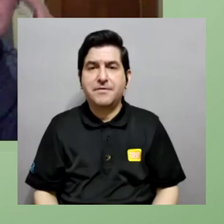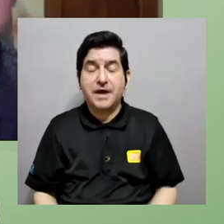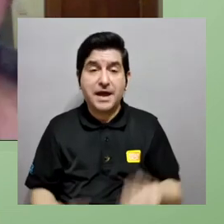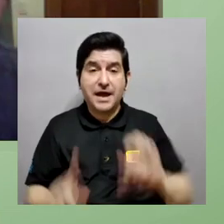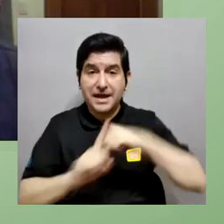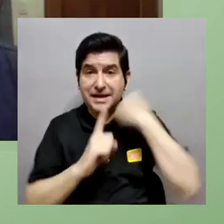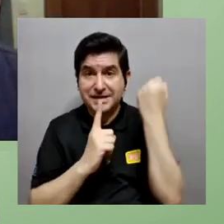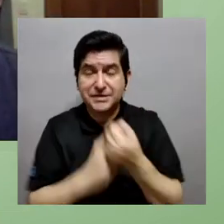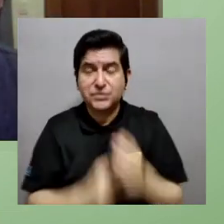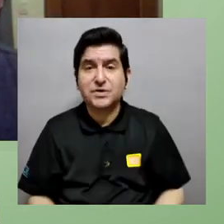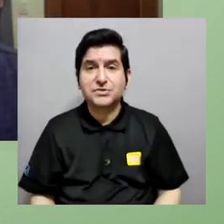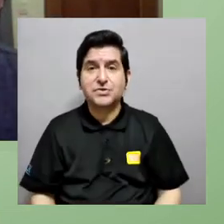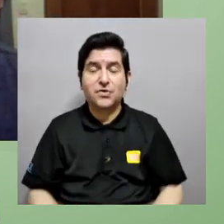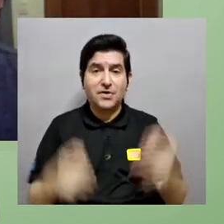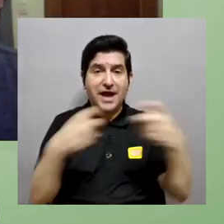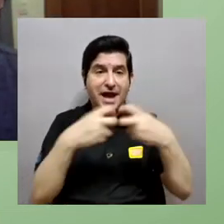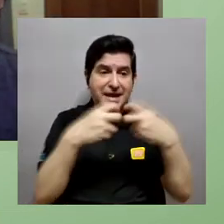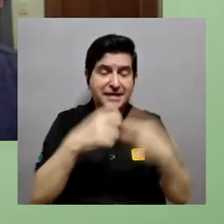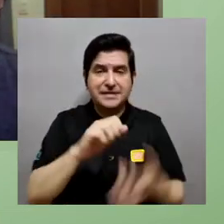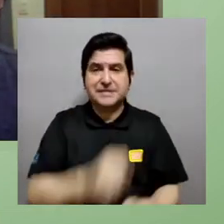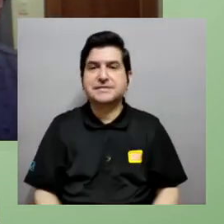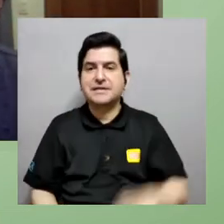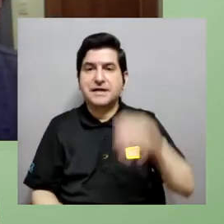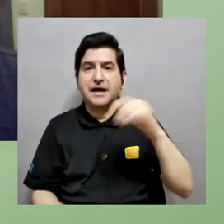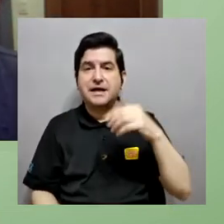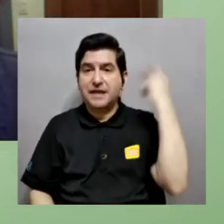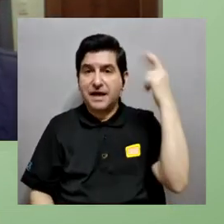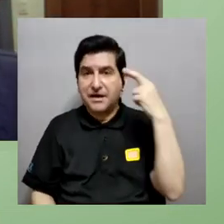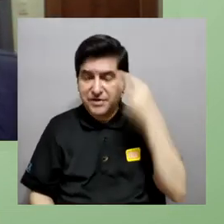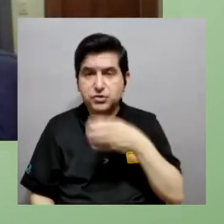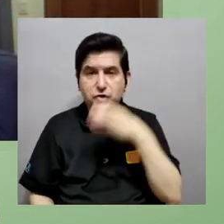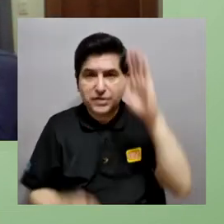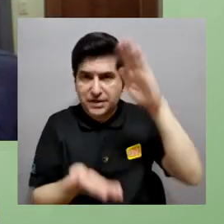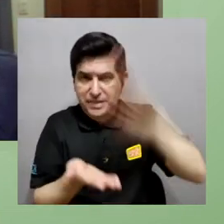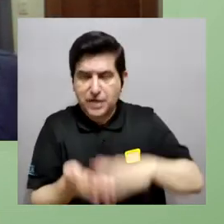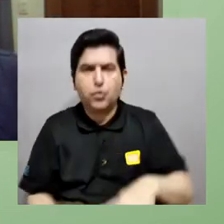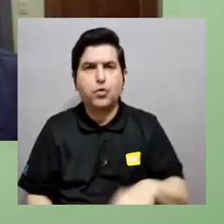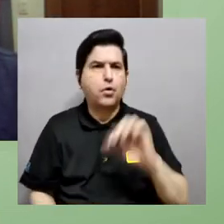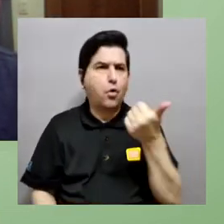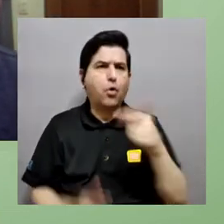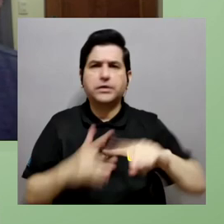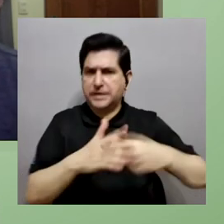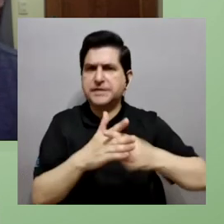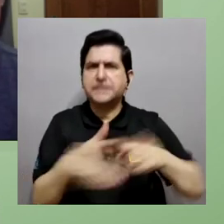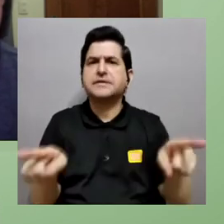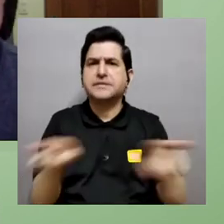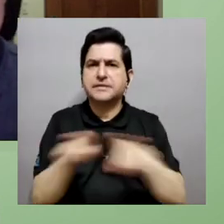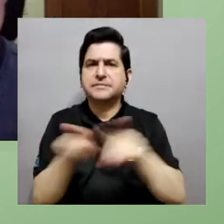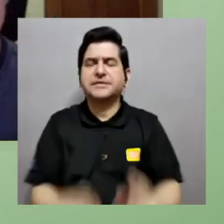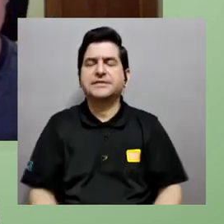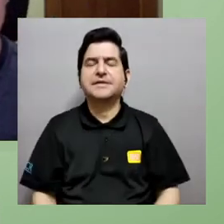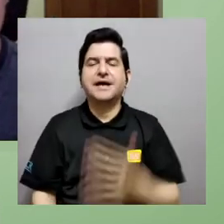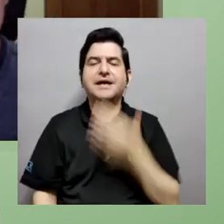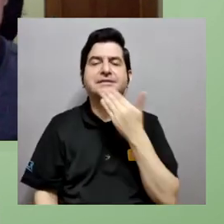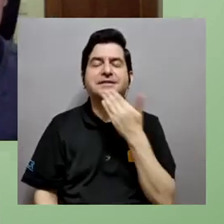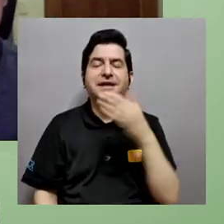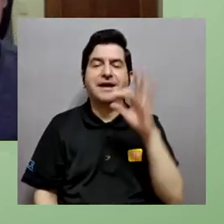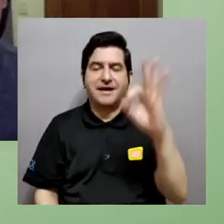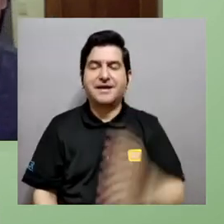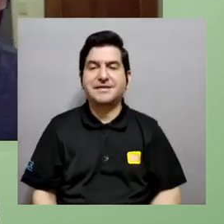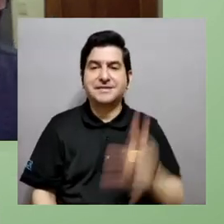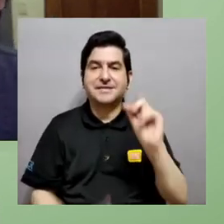gran refrigeradora verdad que me convierte electricidad en calor sino simplemente es una gran herramienta para un montón de cosas más